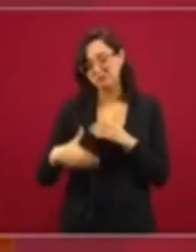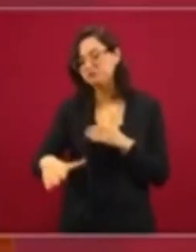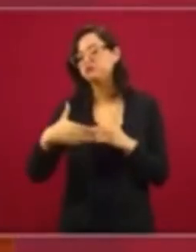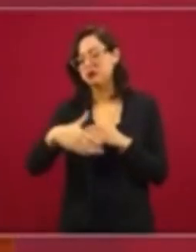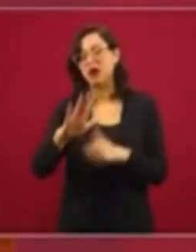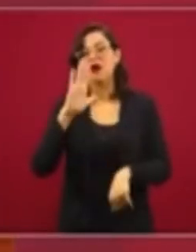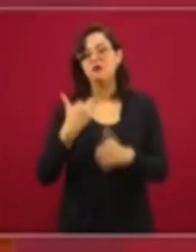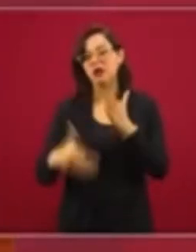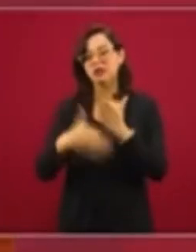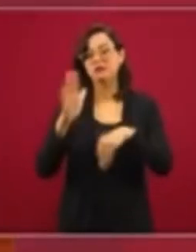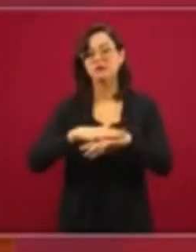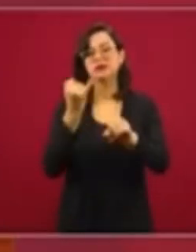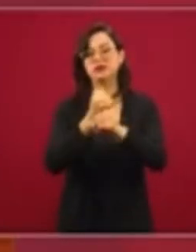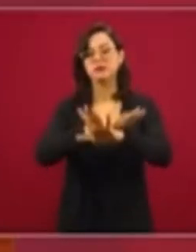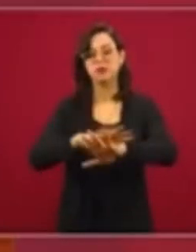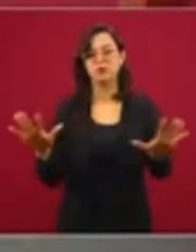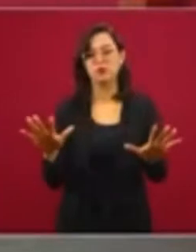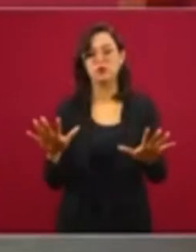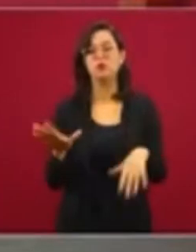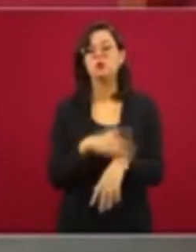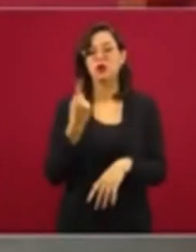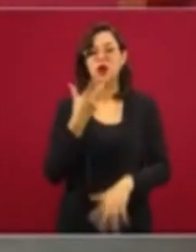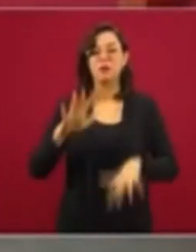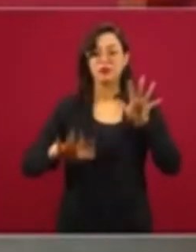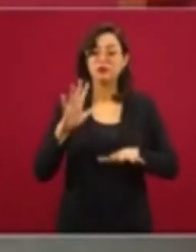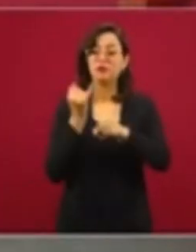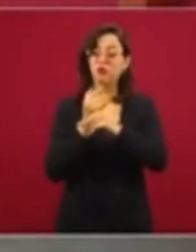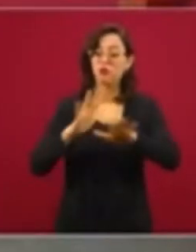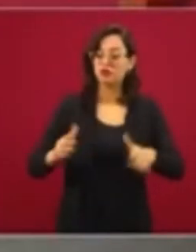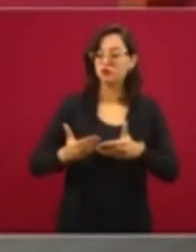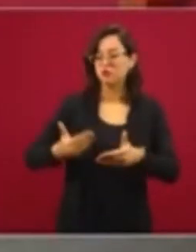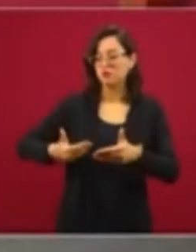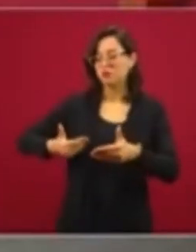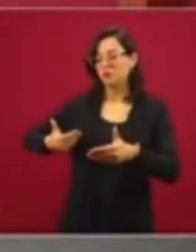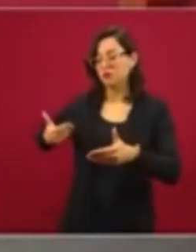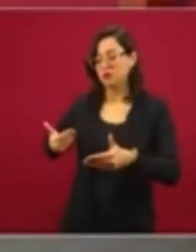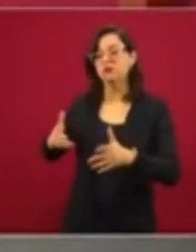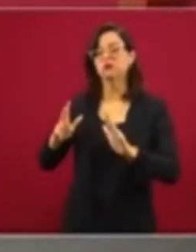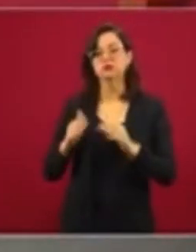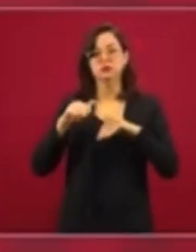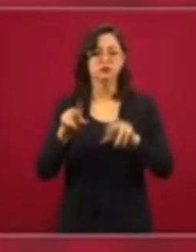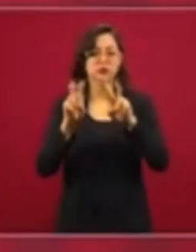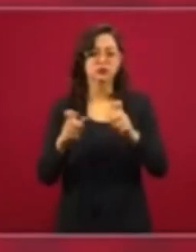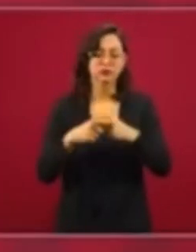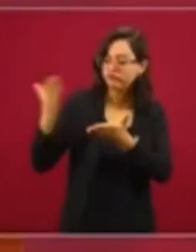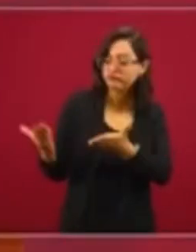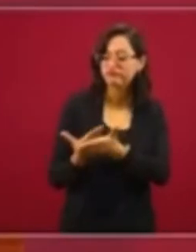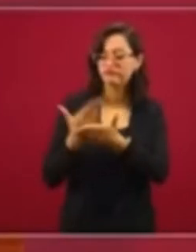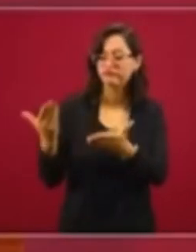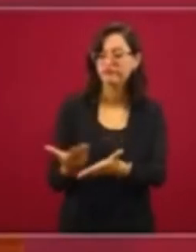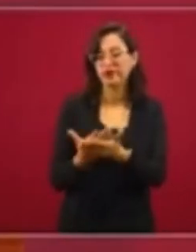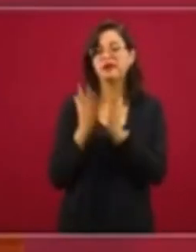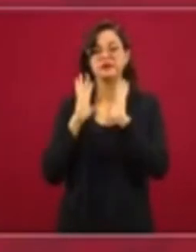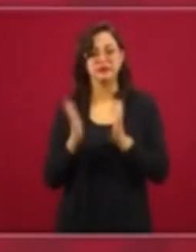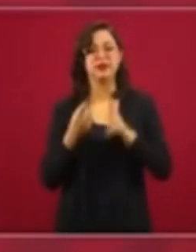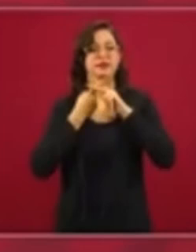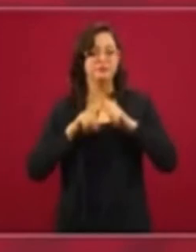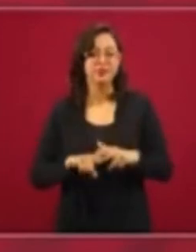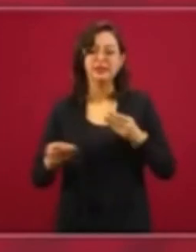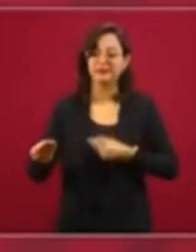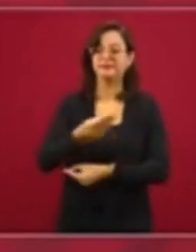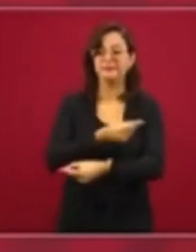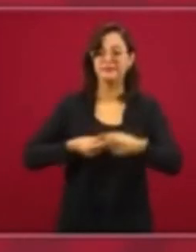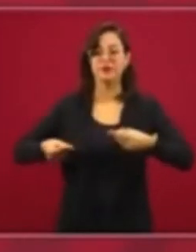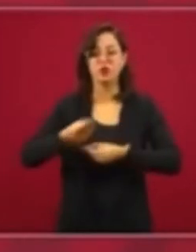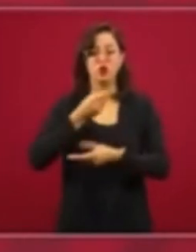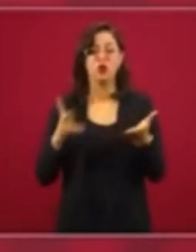datos porque van con demora datos sobre crecimiento o decrecimiento económico. Ya, por ejemplo, no se están